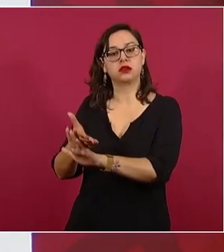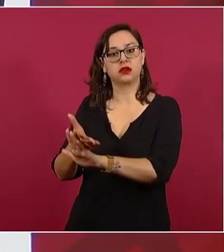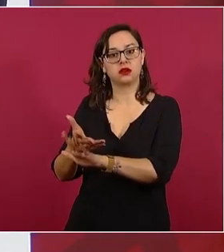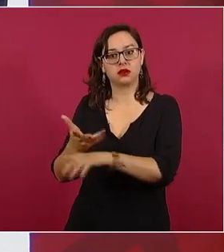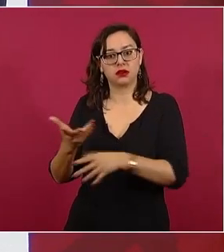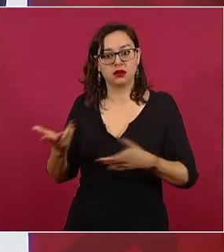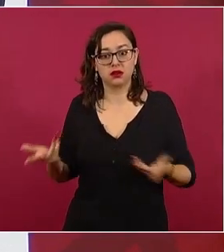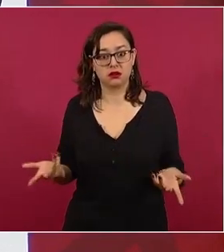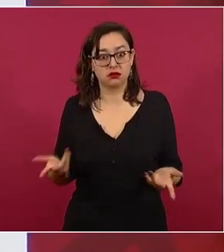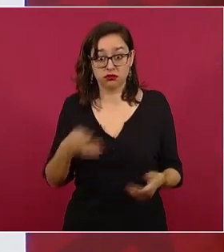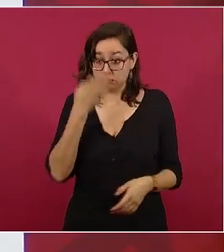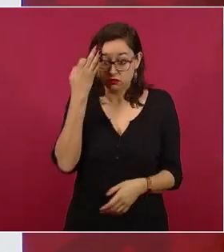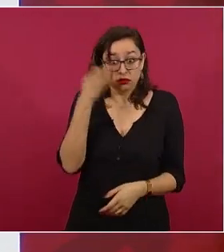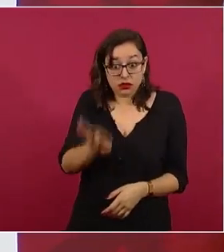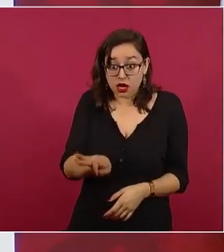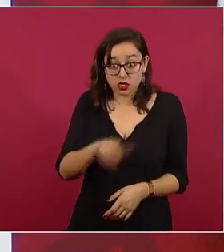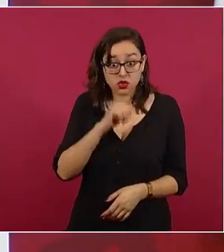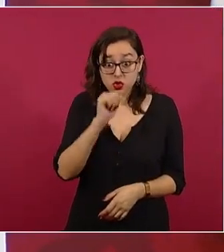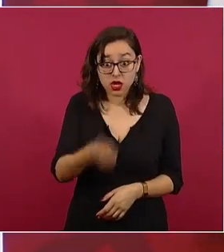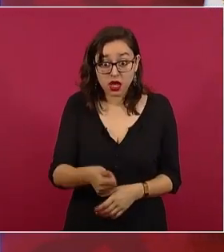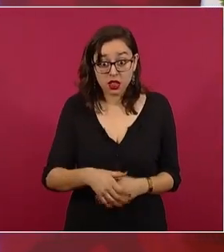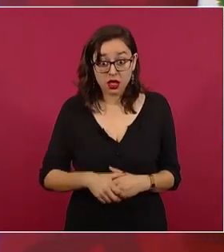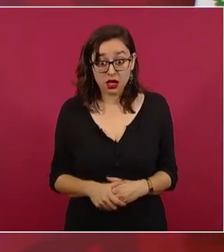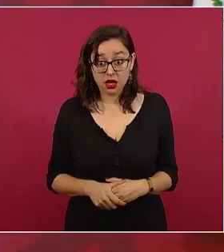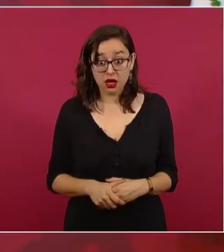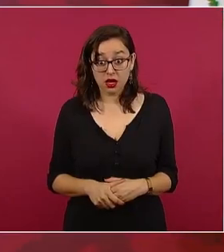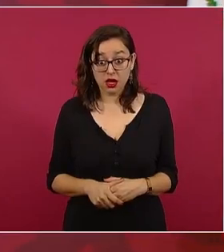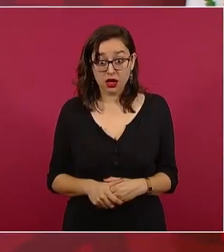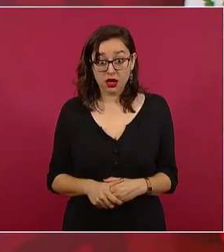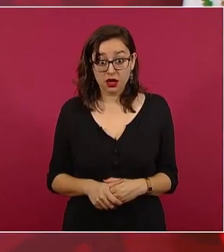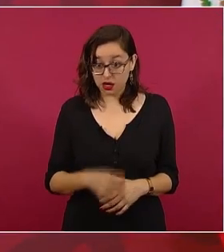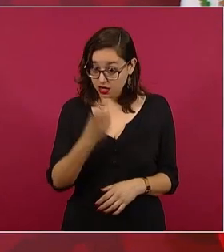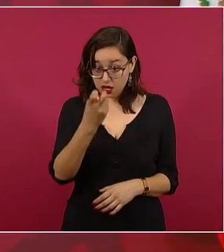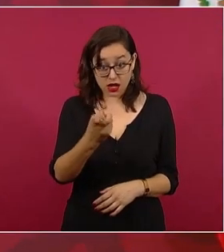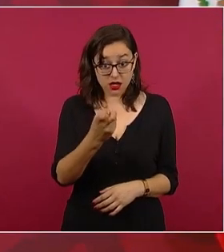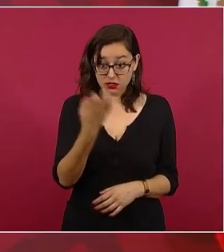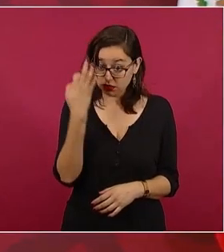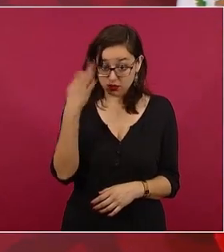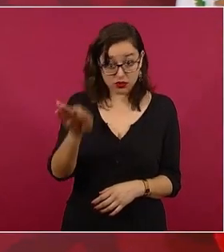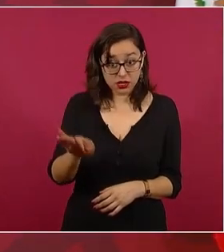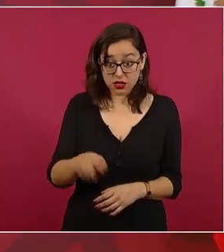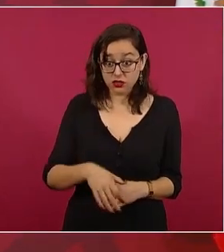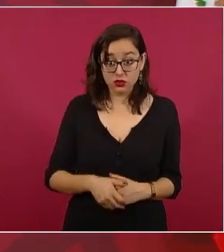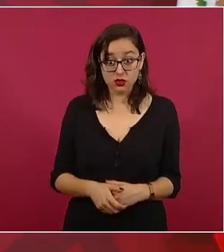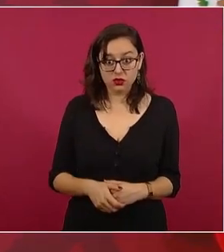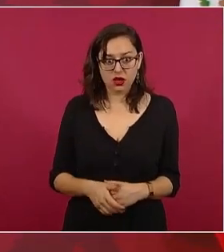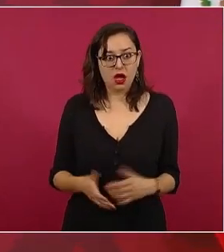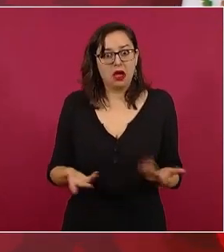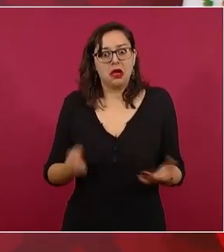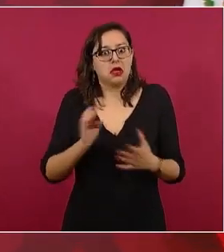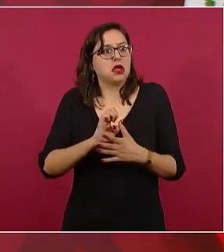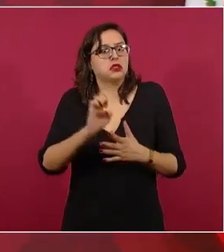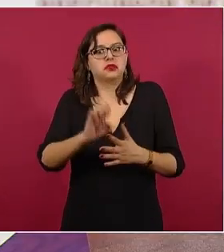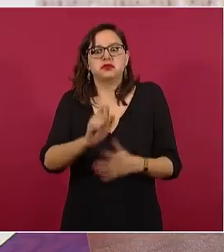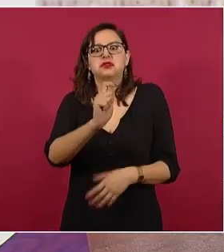No es traición que me digan qué es.